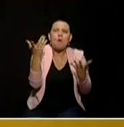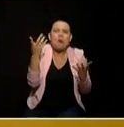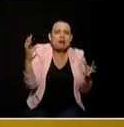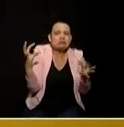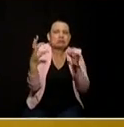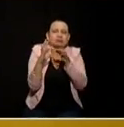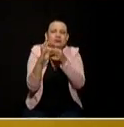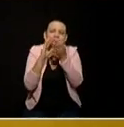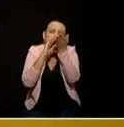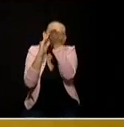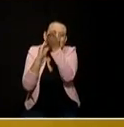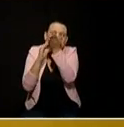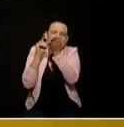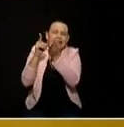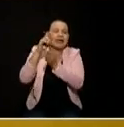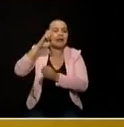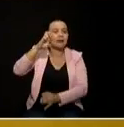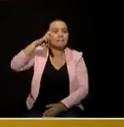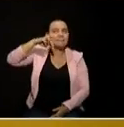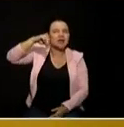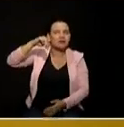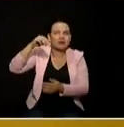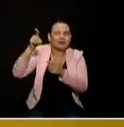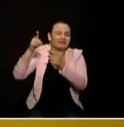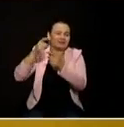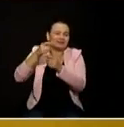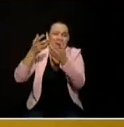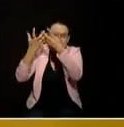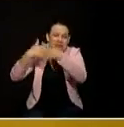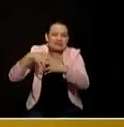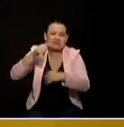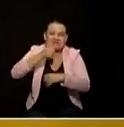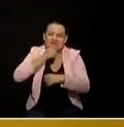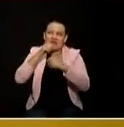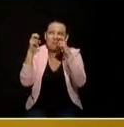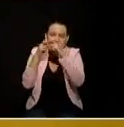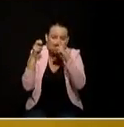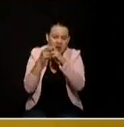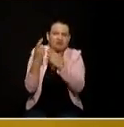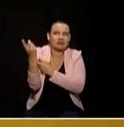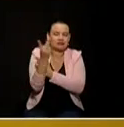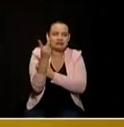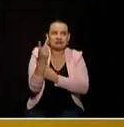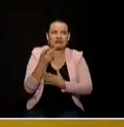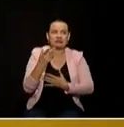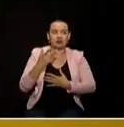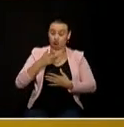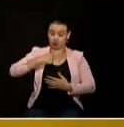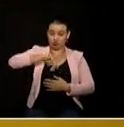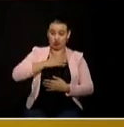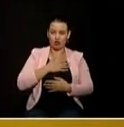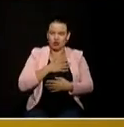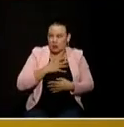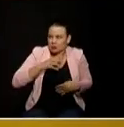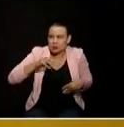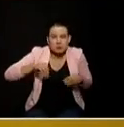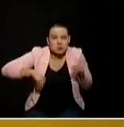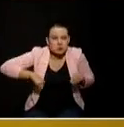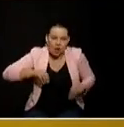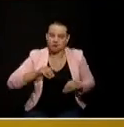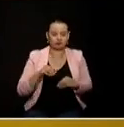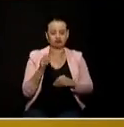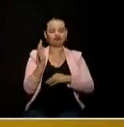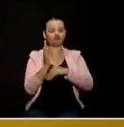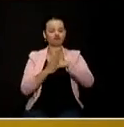antioquia líder representa la transparencia nosotros tenemos las manos limpias tenemos un pasado para el